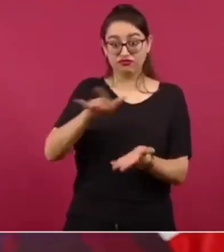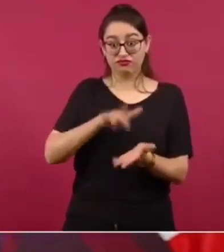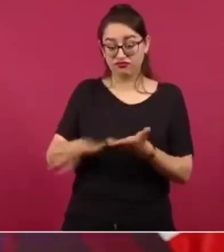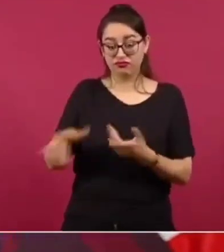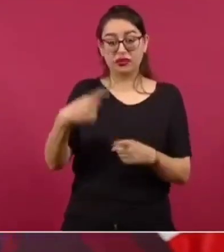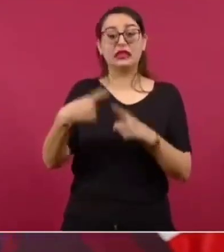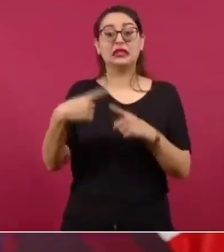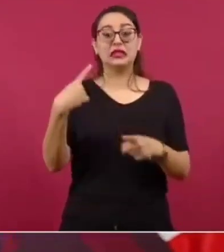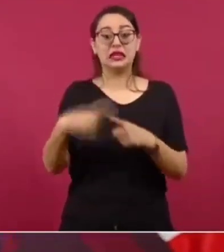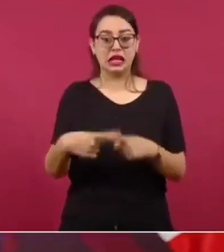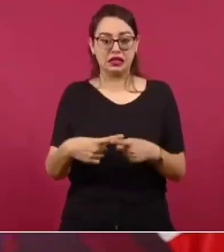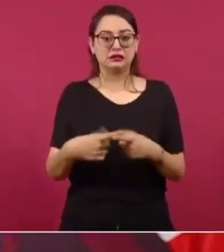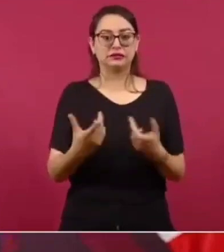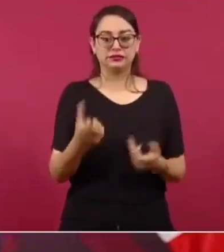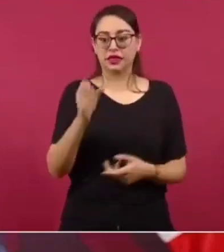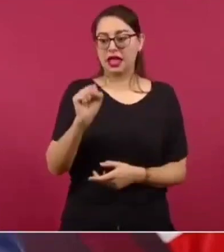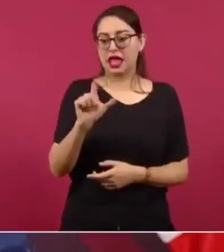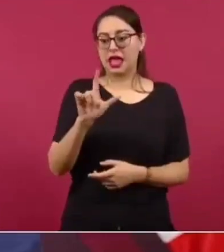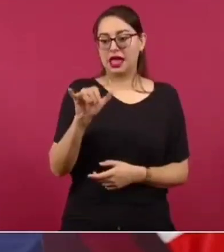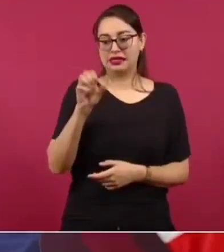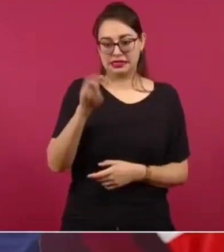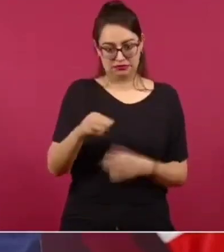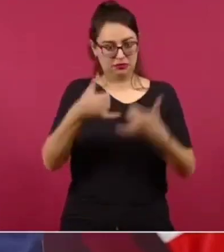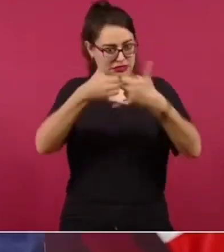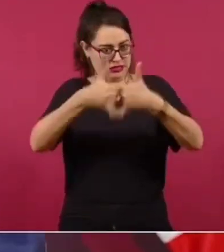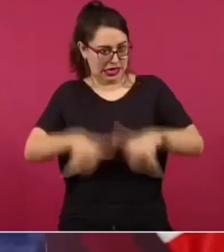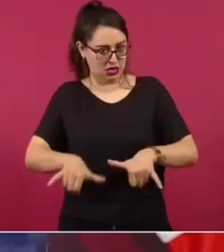yerno de Elías Ayun,